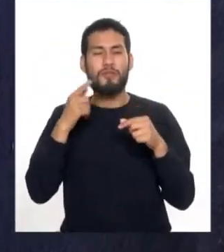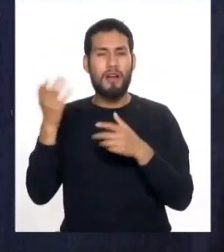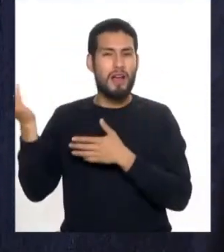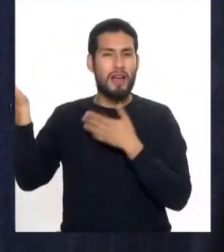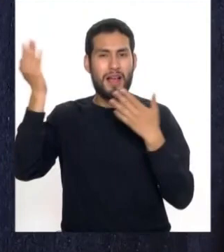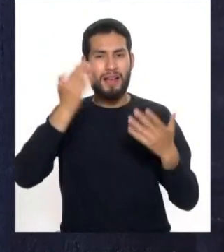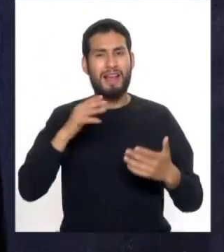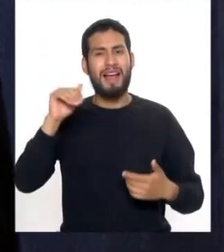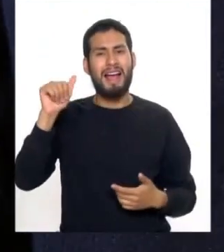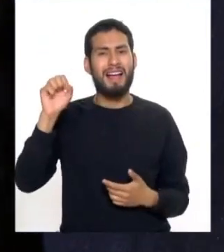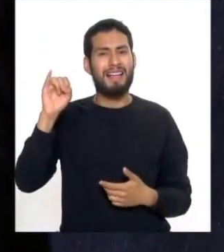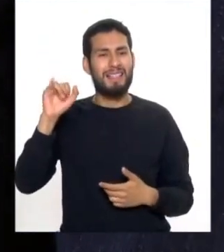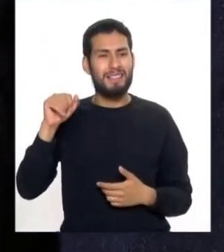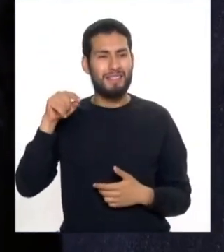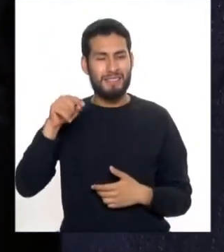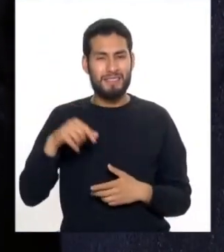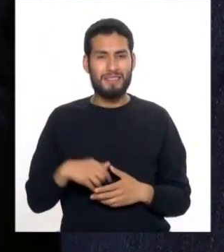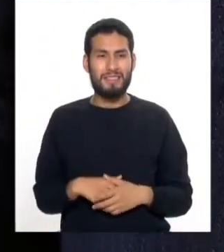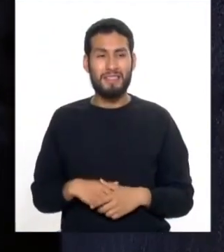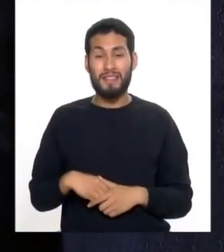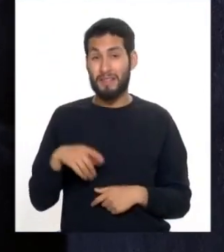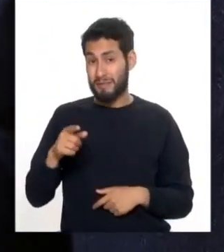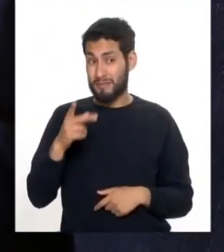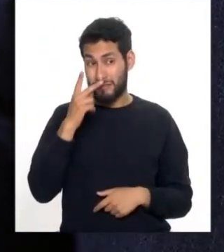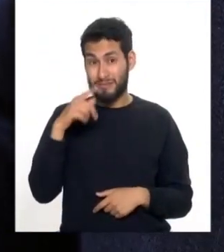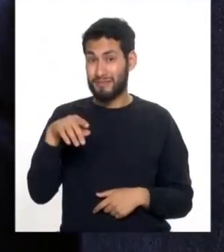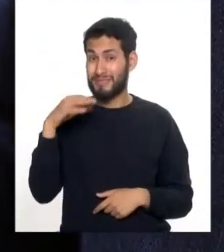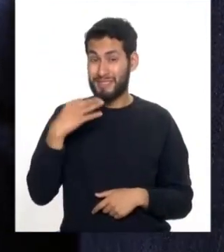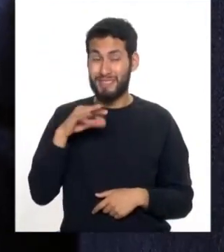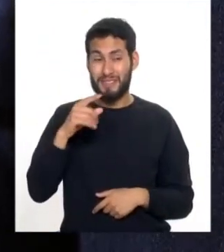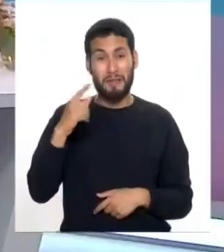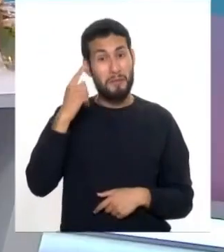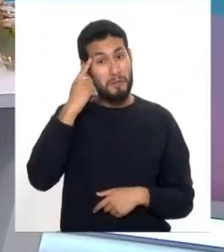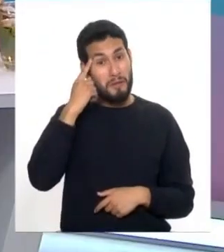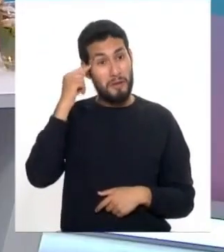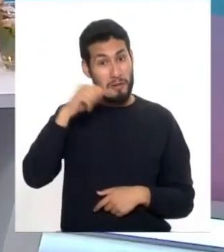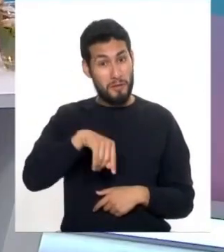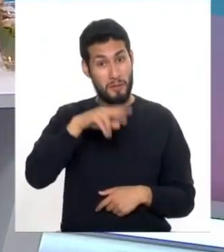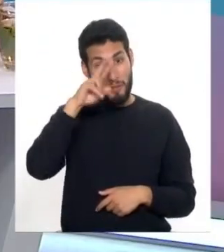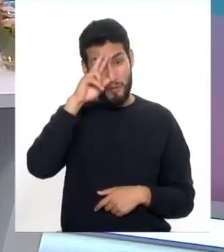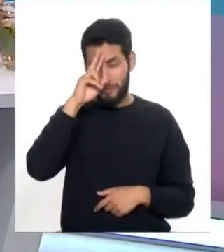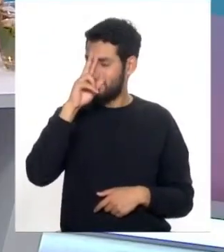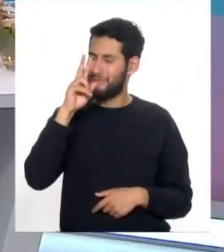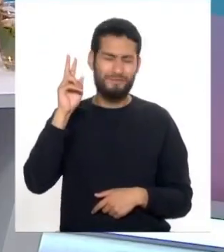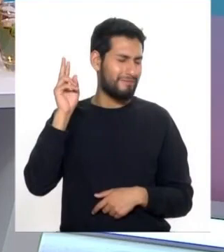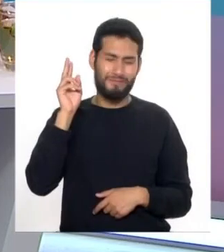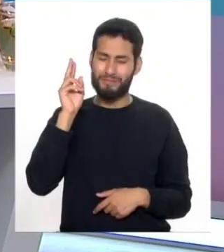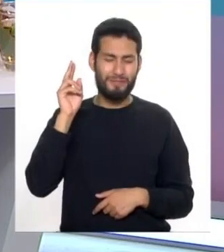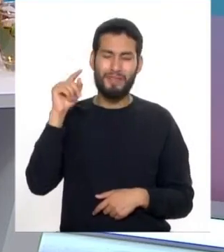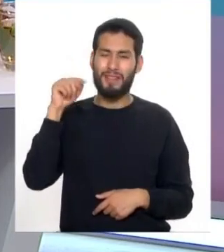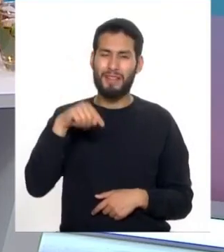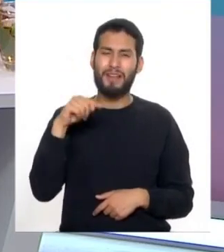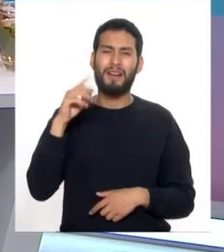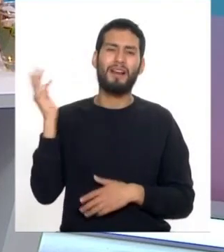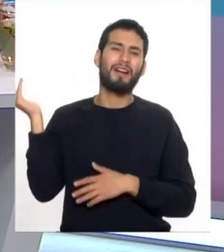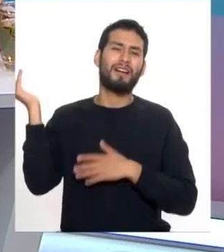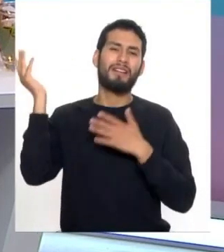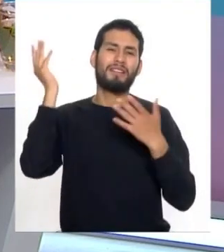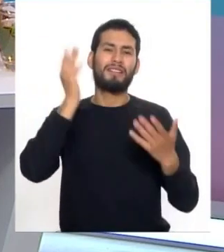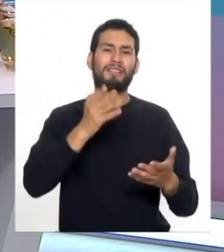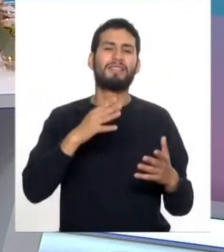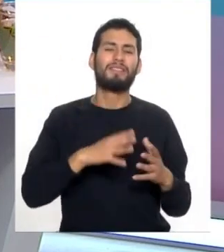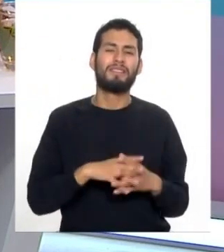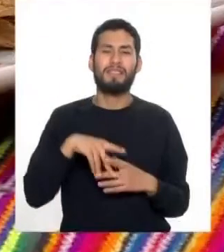la canela de repente usted la ha visto siempre en su vida y piensa que es del Perú y no es así es una planta que viene